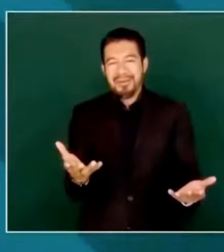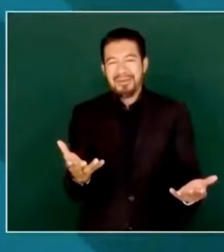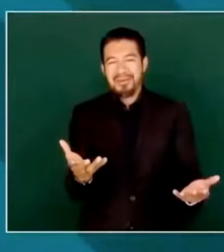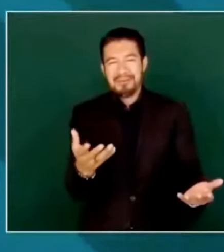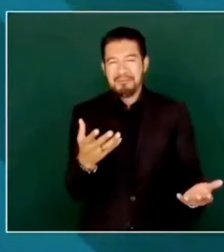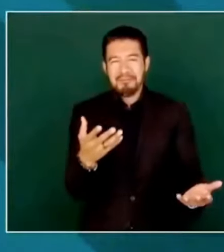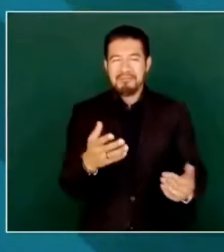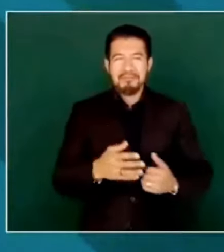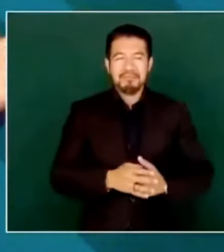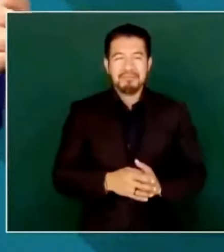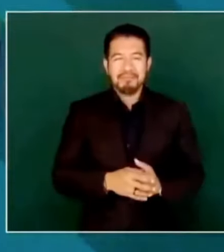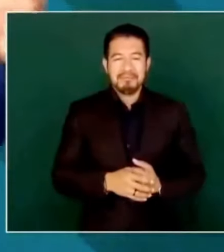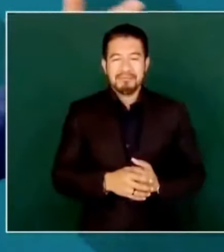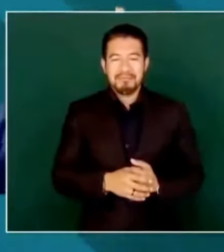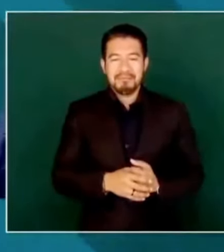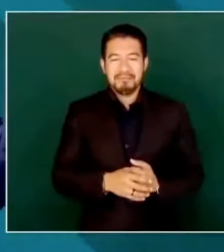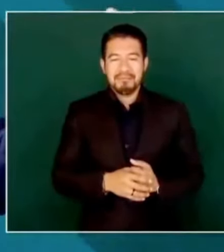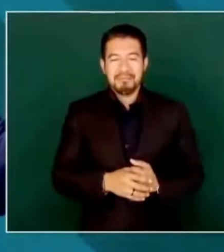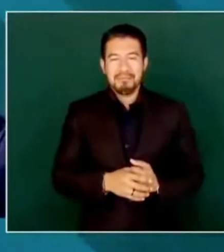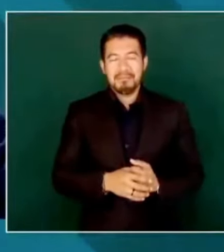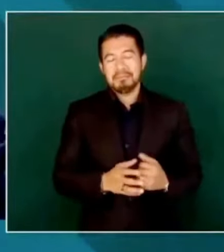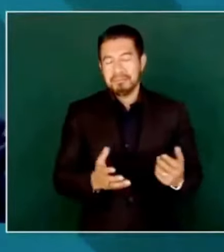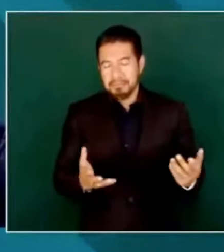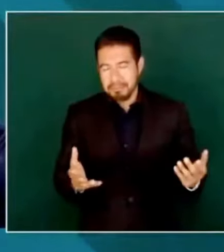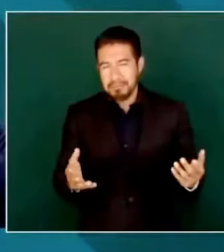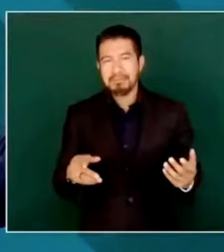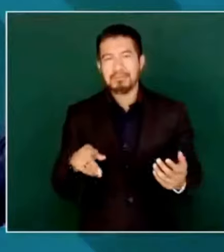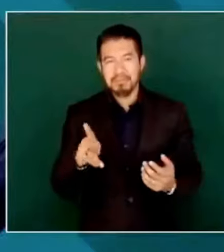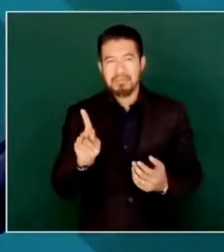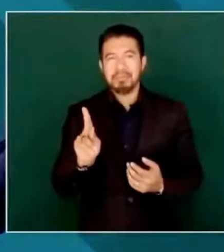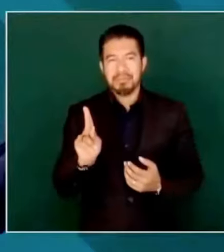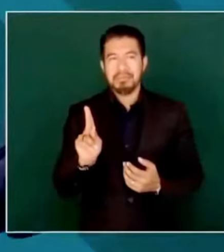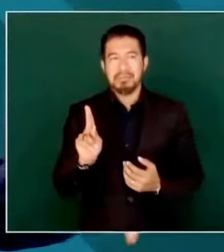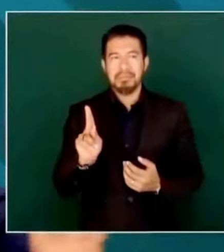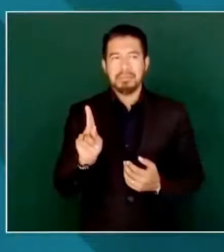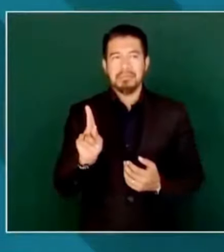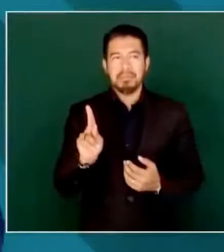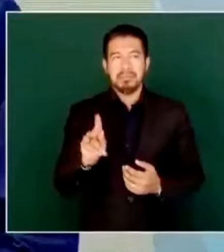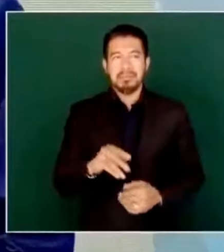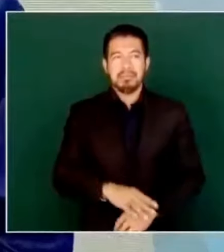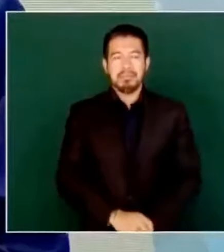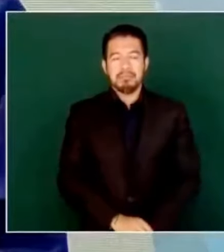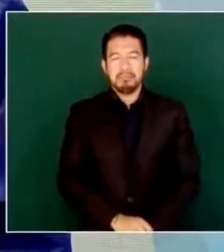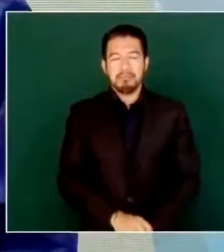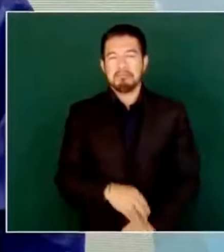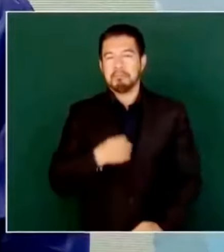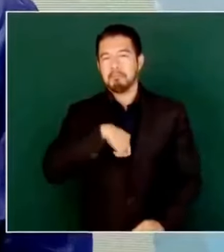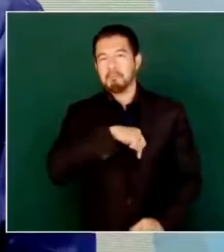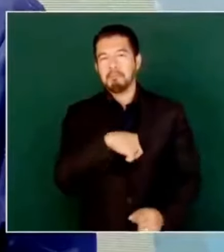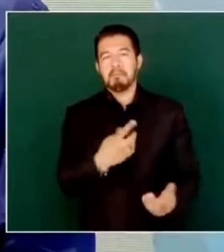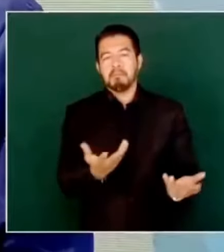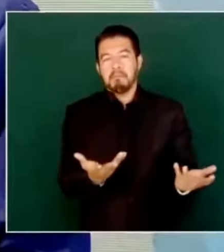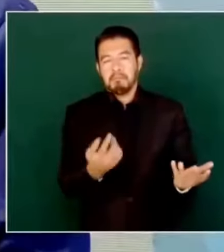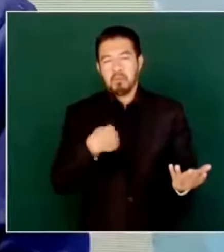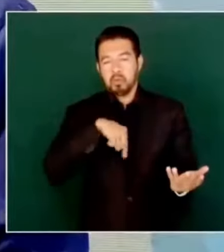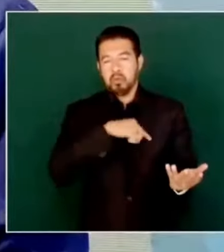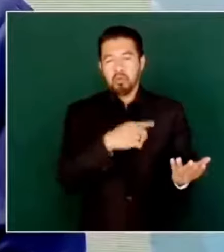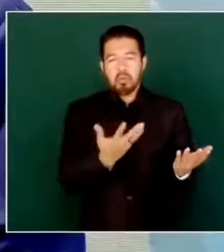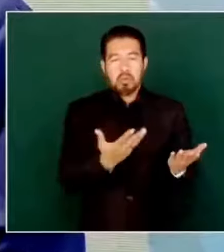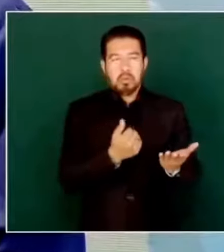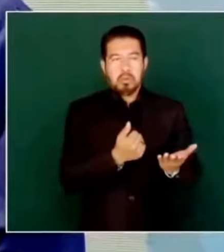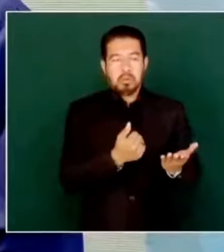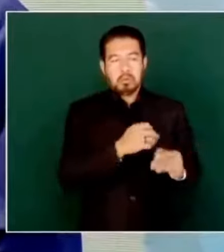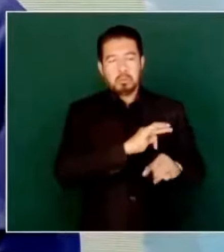Pero de todas maneras nosotros estamos protegiendo,